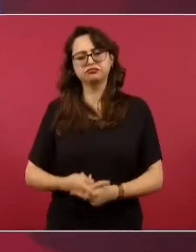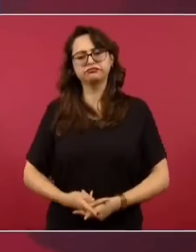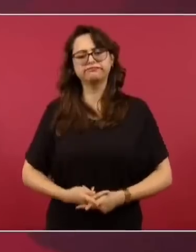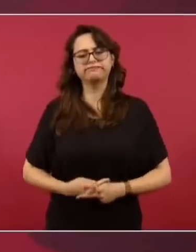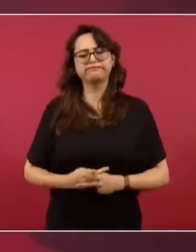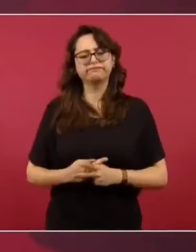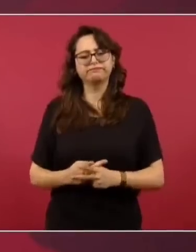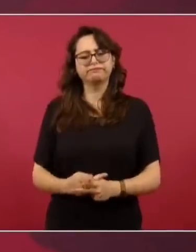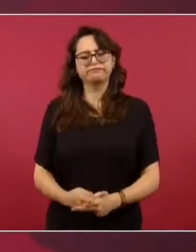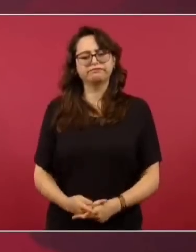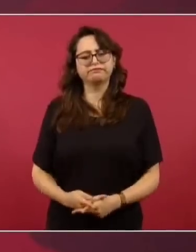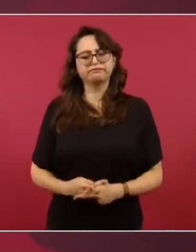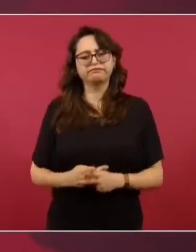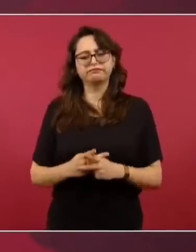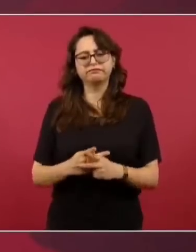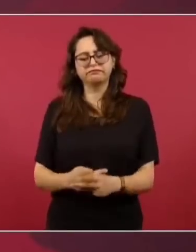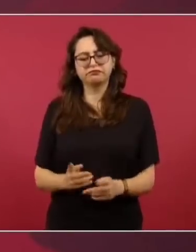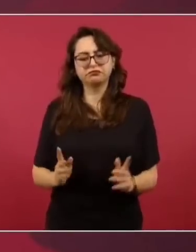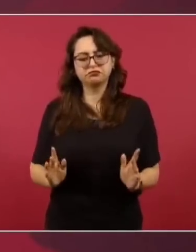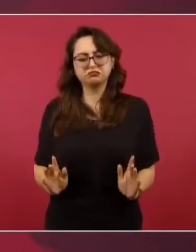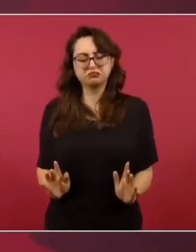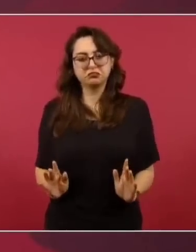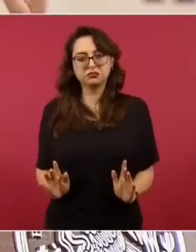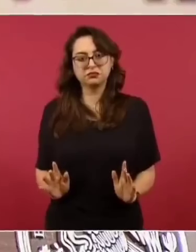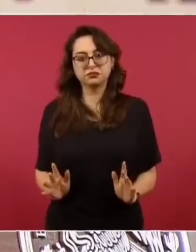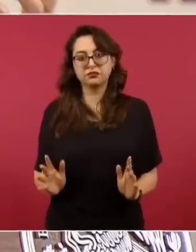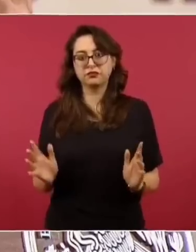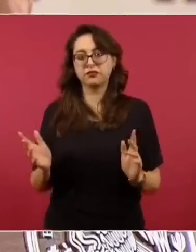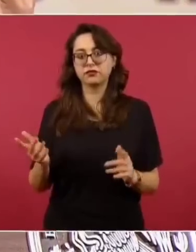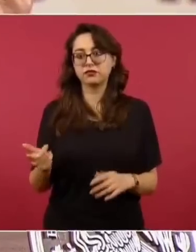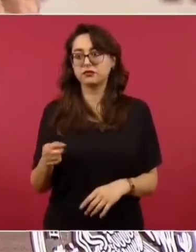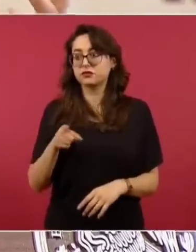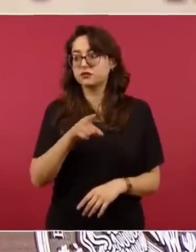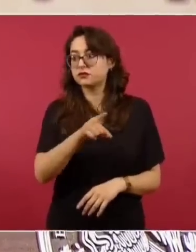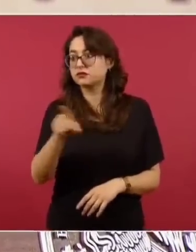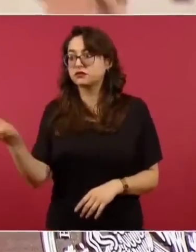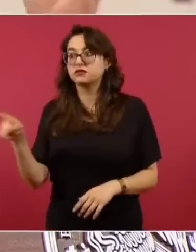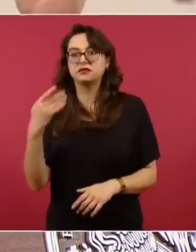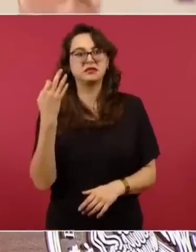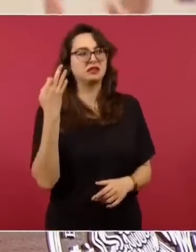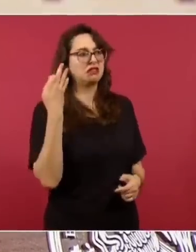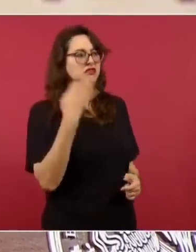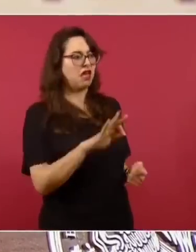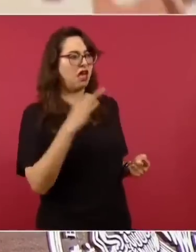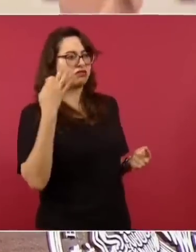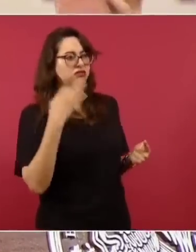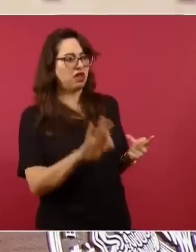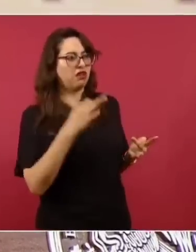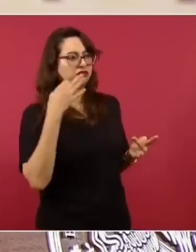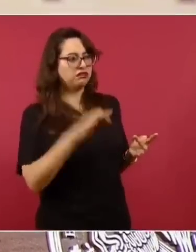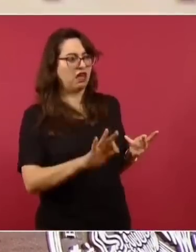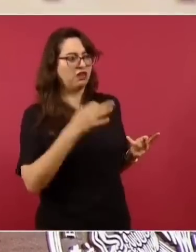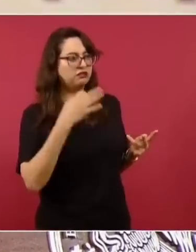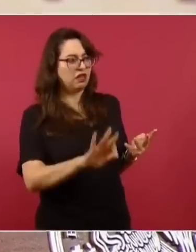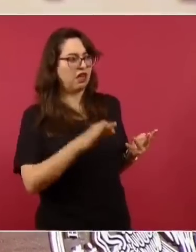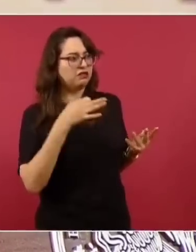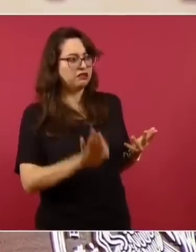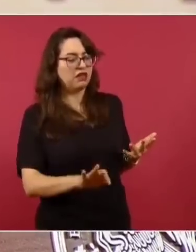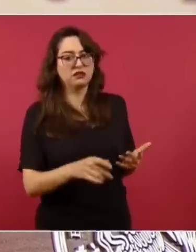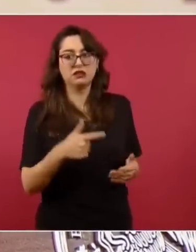no alarmarse. Imagínense cuántas traiciones en los procesos de transformación,